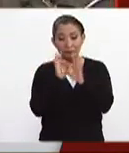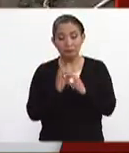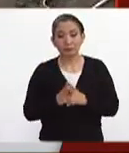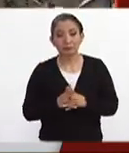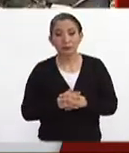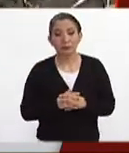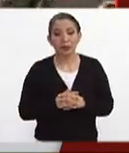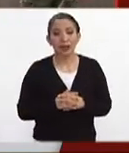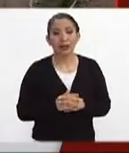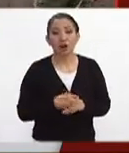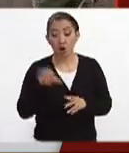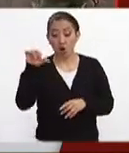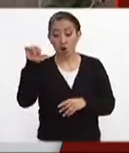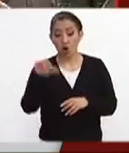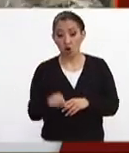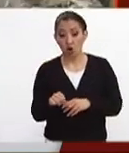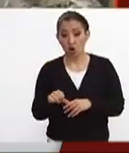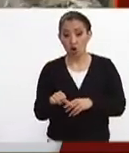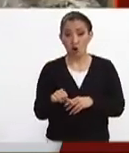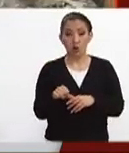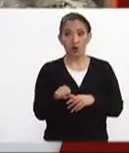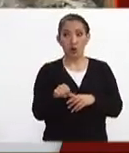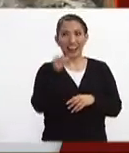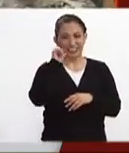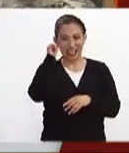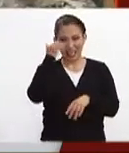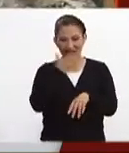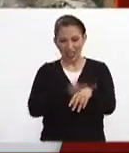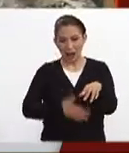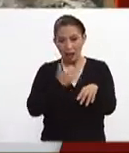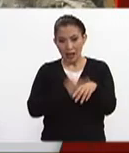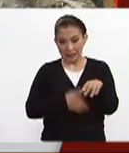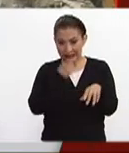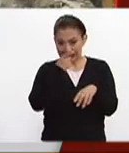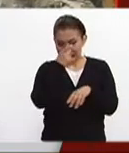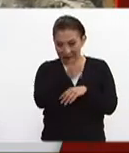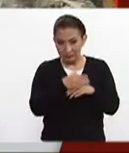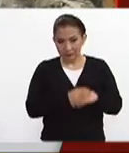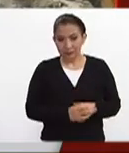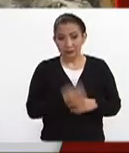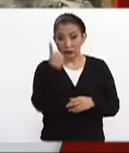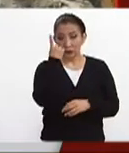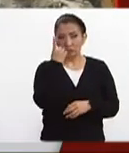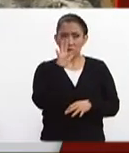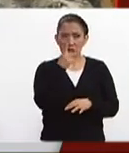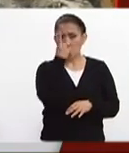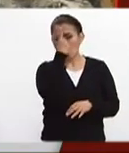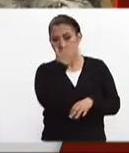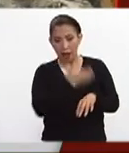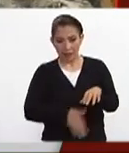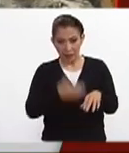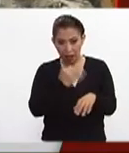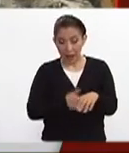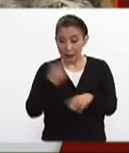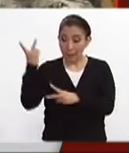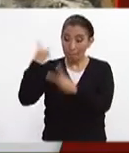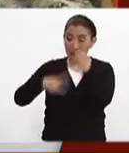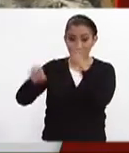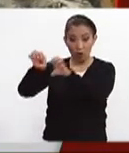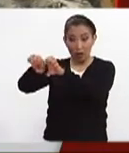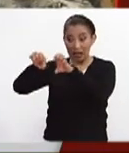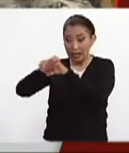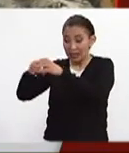el día de hoy y en la tarde de ayer Pati les comento que a la una cerca de la una de la tarde llegó una